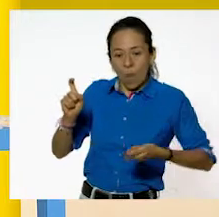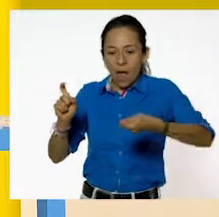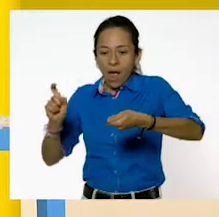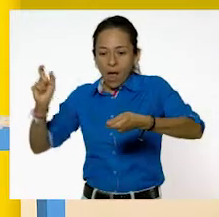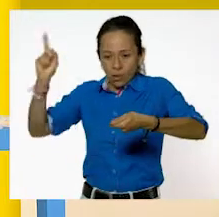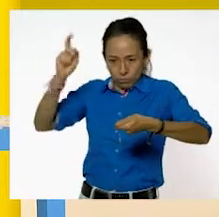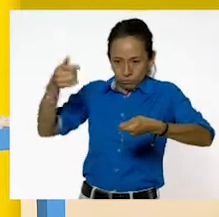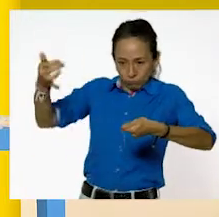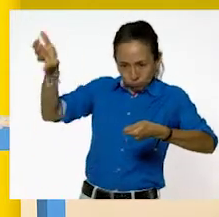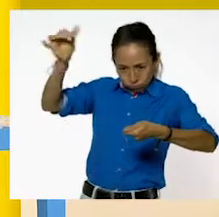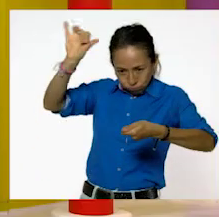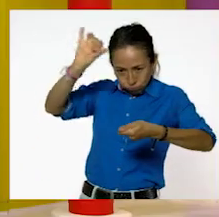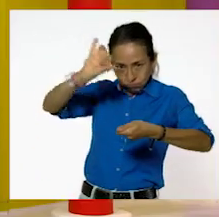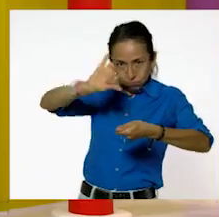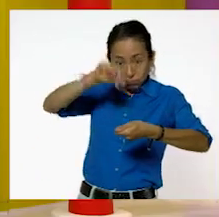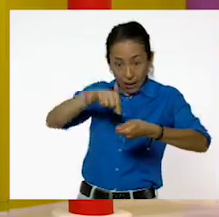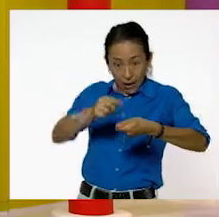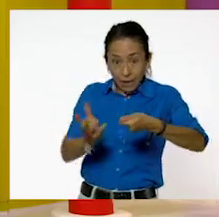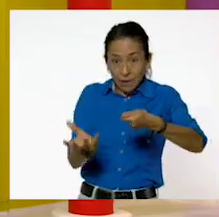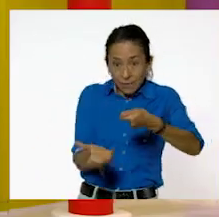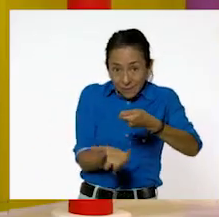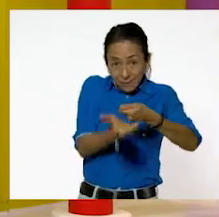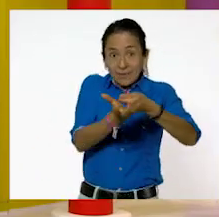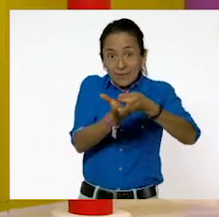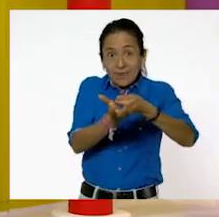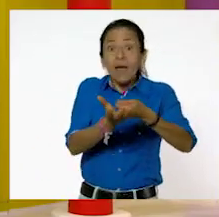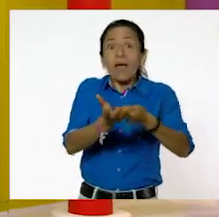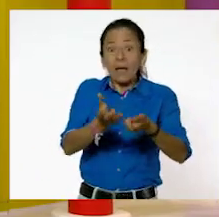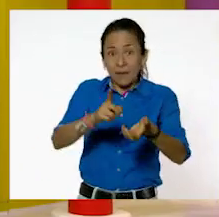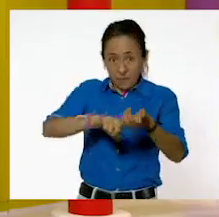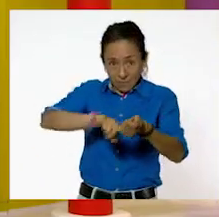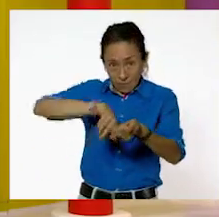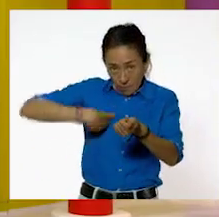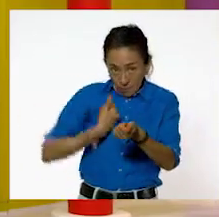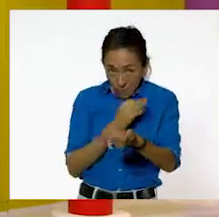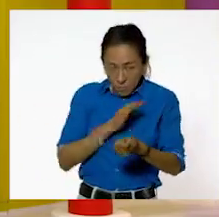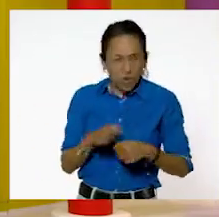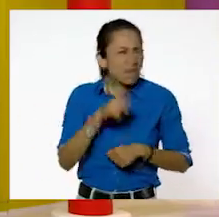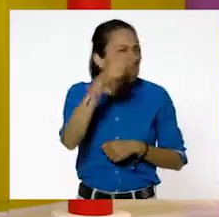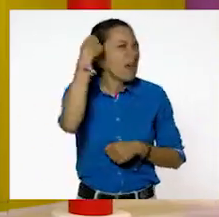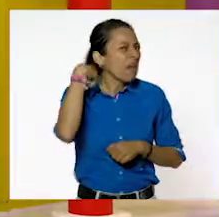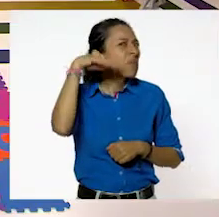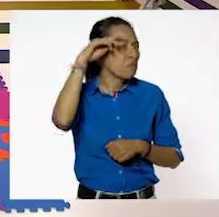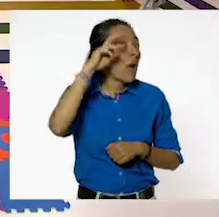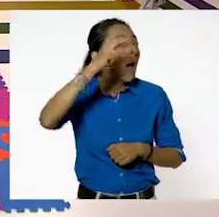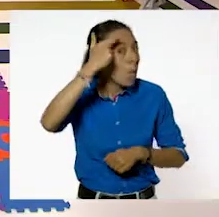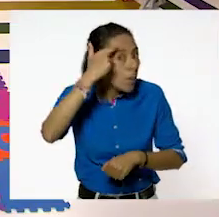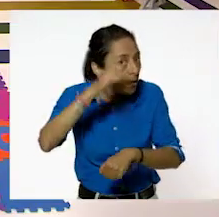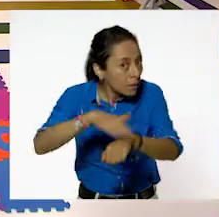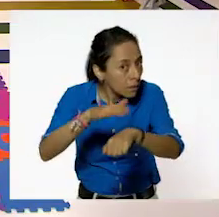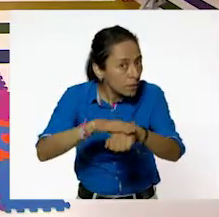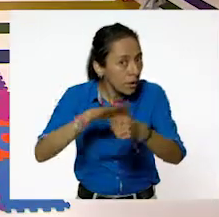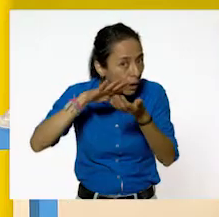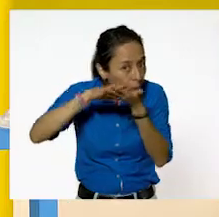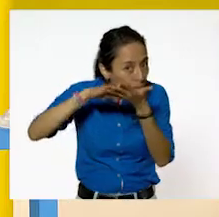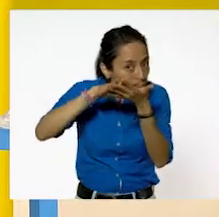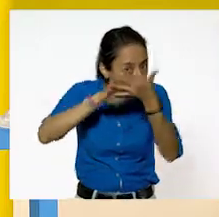¿Se podrá contener? ¿Ustedes qué dicen? ¿Se quedará ahí? Recuerden que tiene hoyitos. ¿Por qué no lo vemos? pasa.